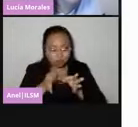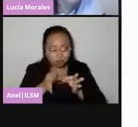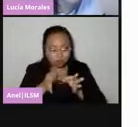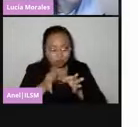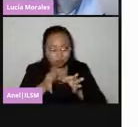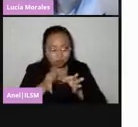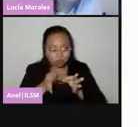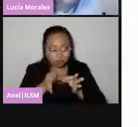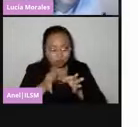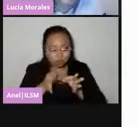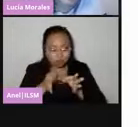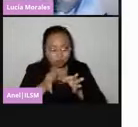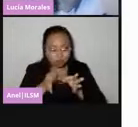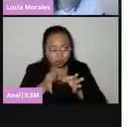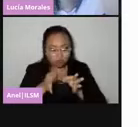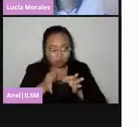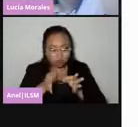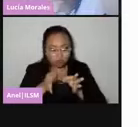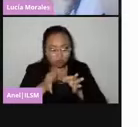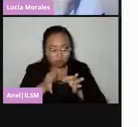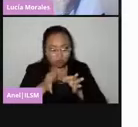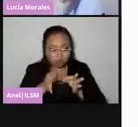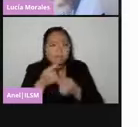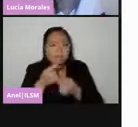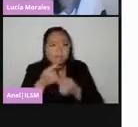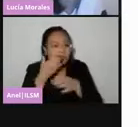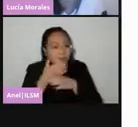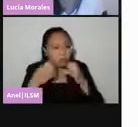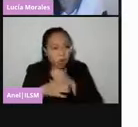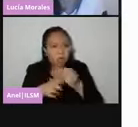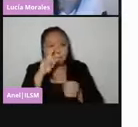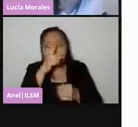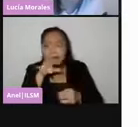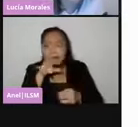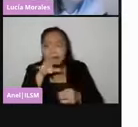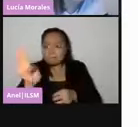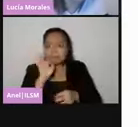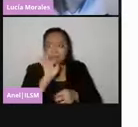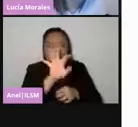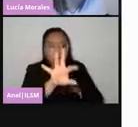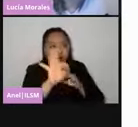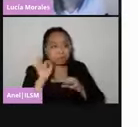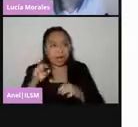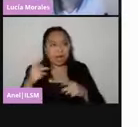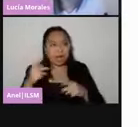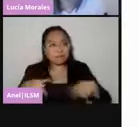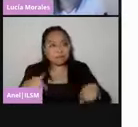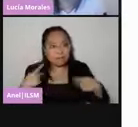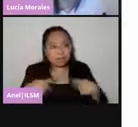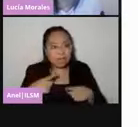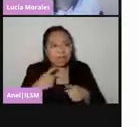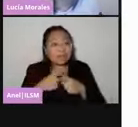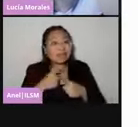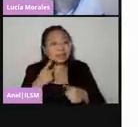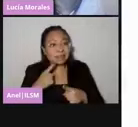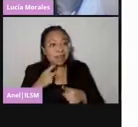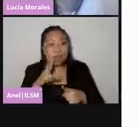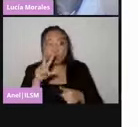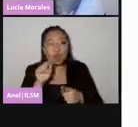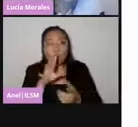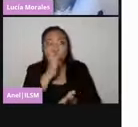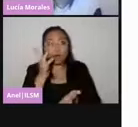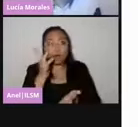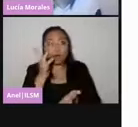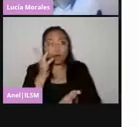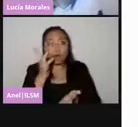elegirlas y elegirlos, y si me apoyan con la siguiente, por favor. Bueno, además debe de cumplir ciertos requisitos. No cualquier persona puede ser